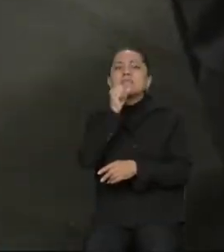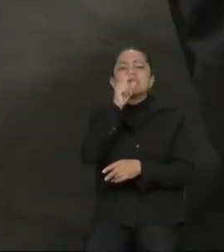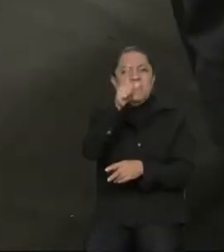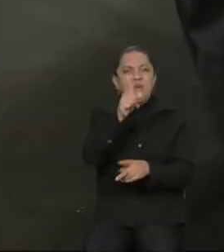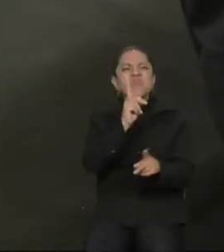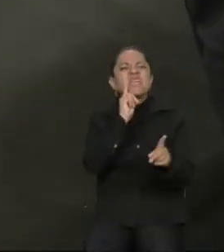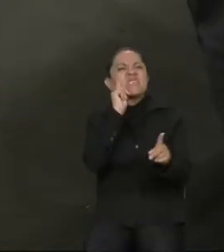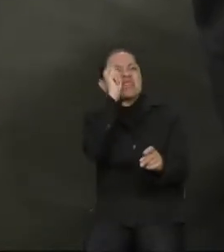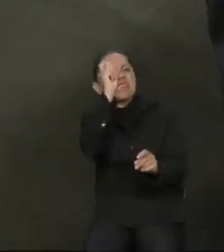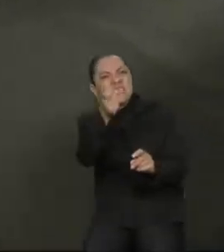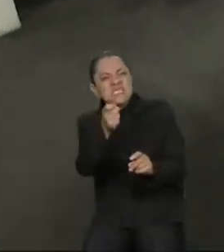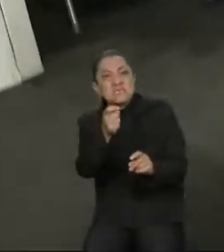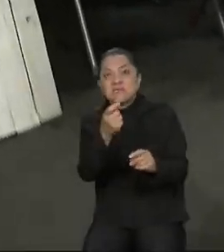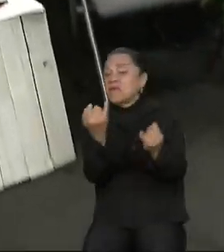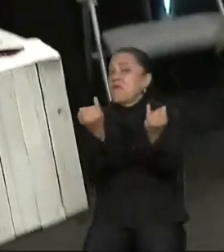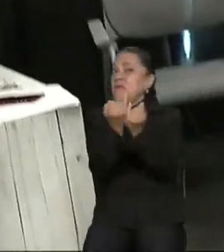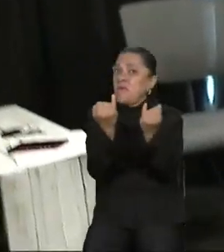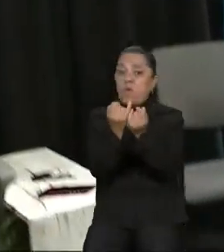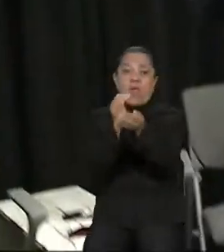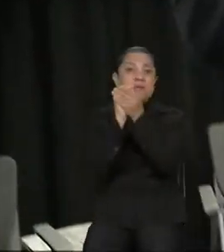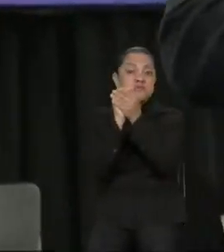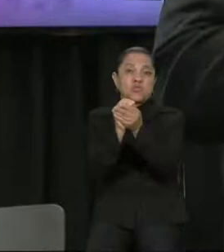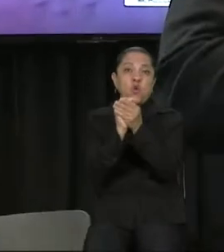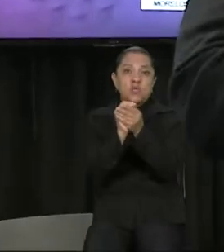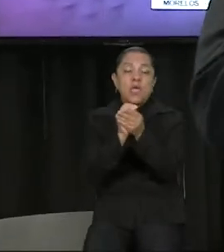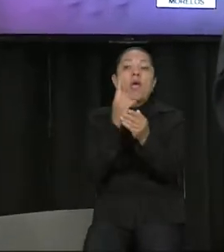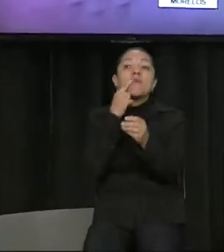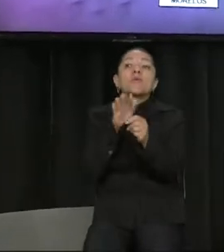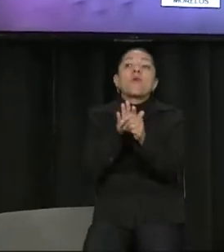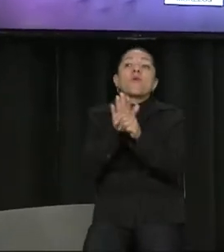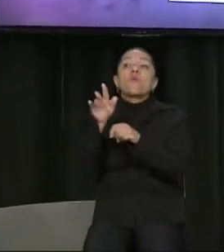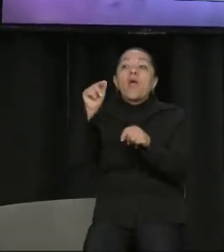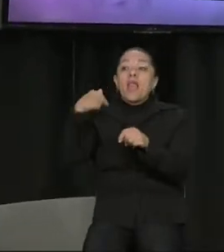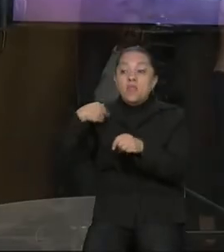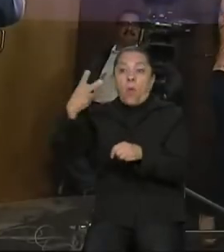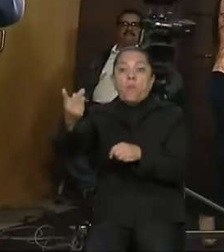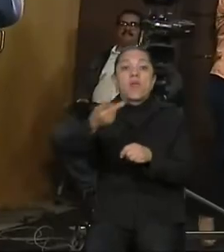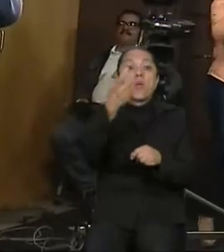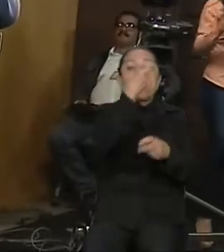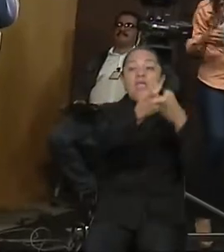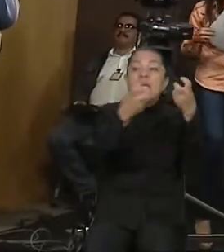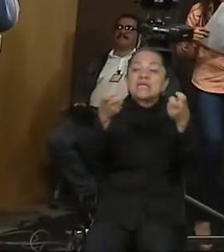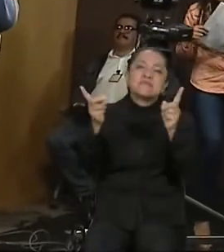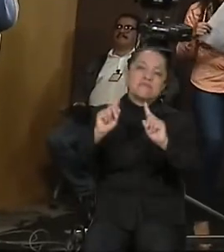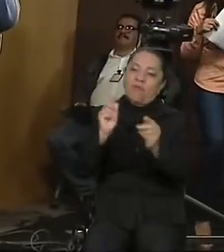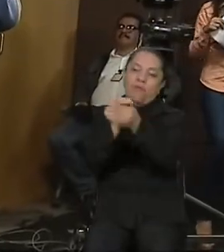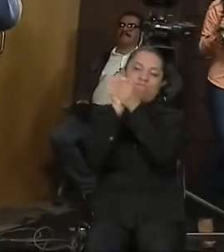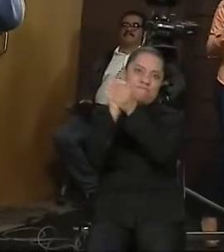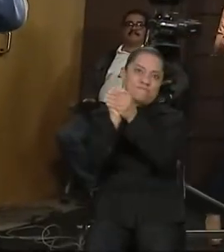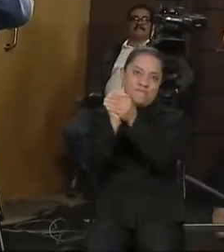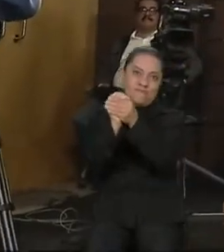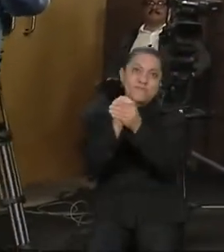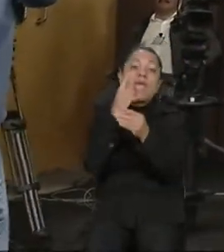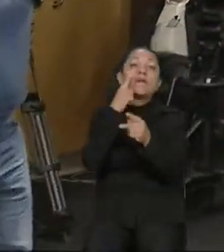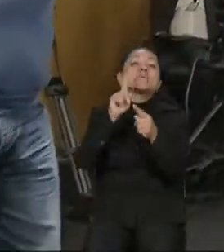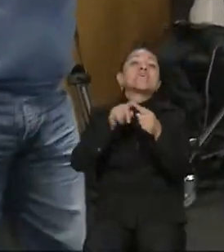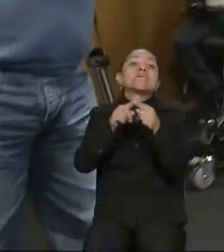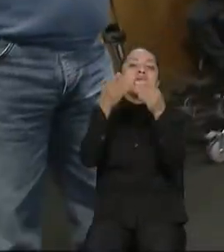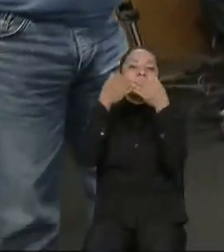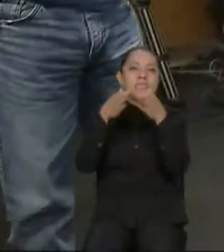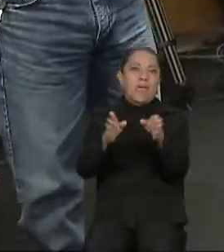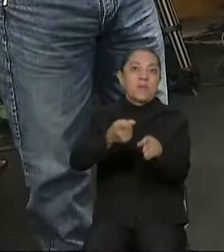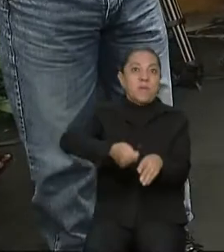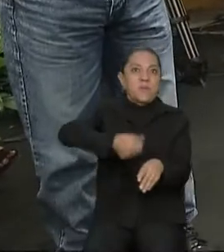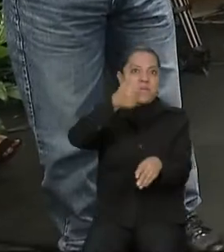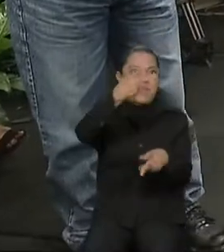sorteo y por otra parte, ¿te acuerdas Liliana? De un acuerdo para definir quién abría y quién cerraba las rondas. Así es, es correcto. También se